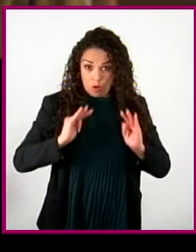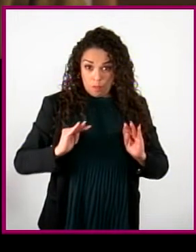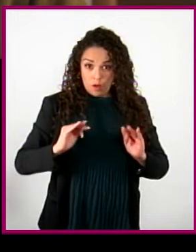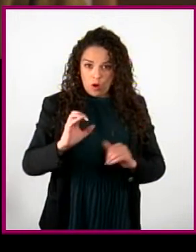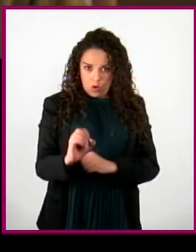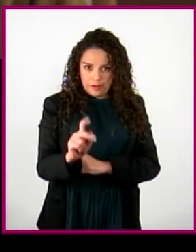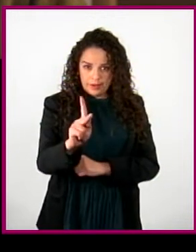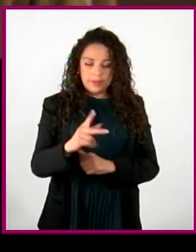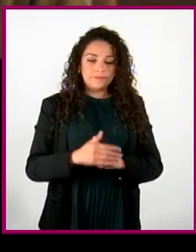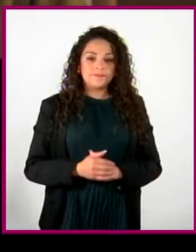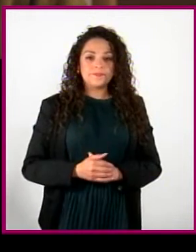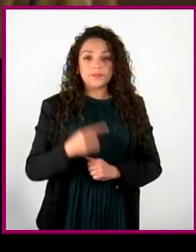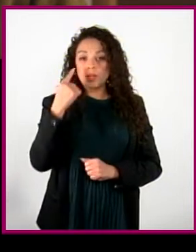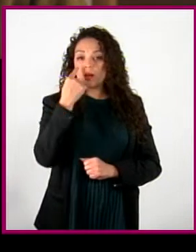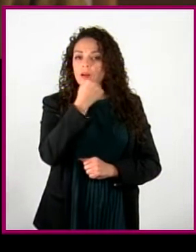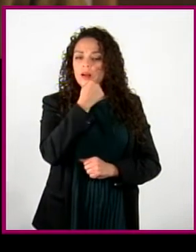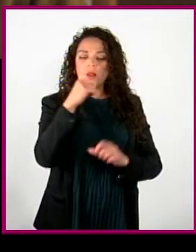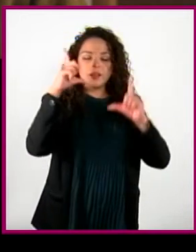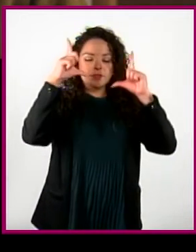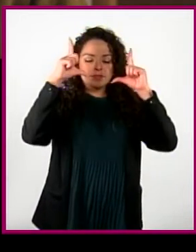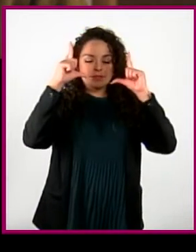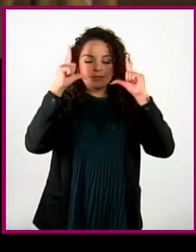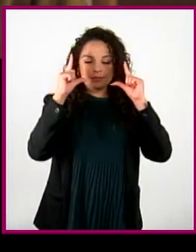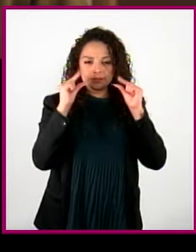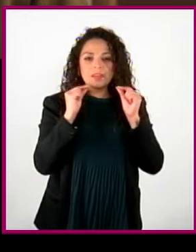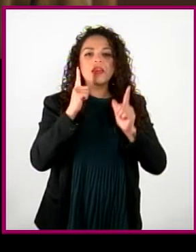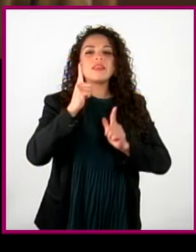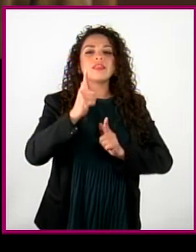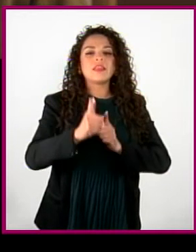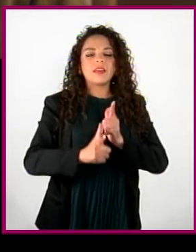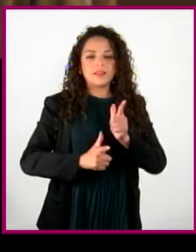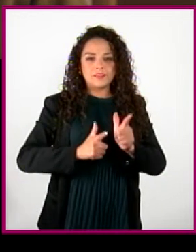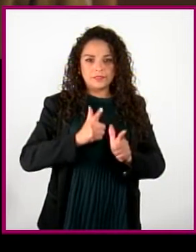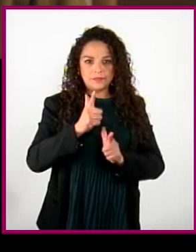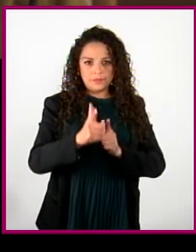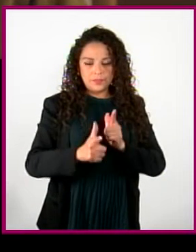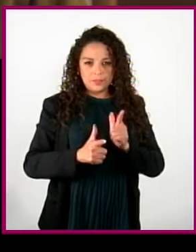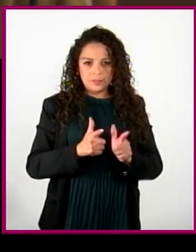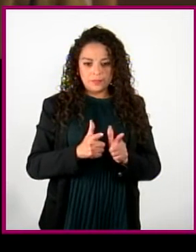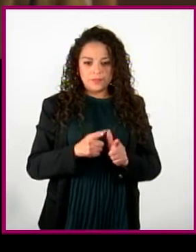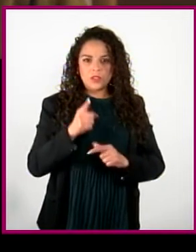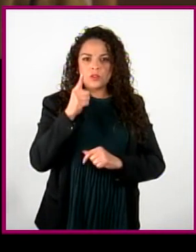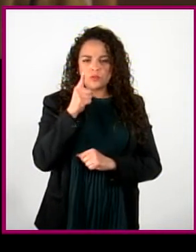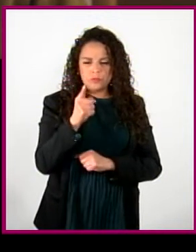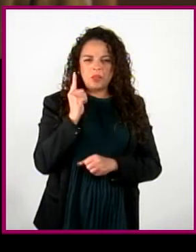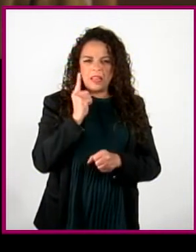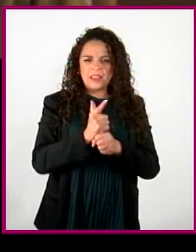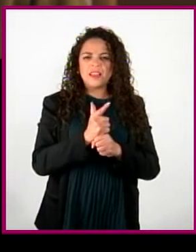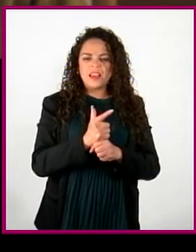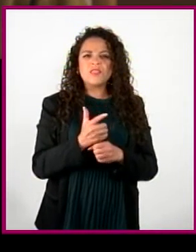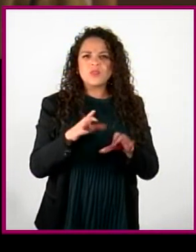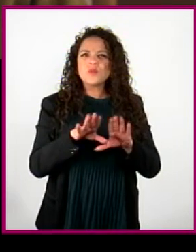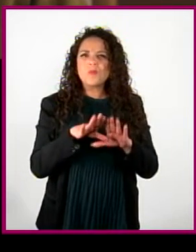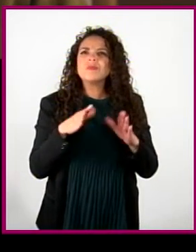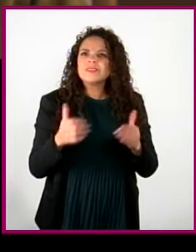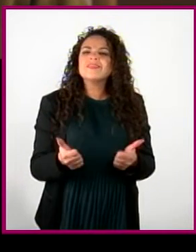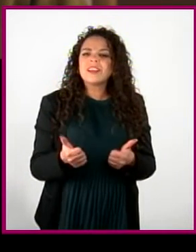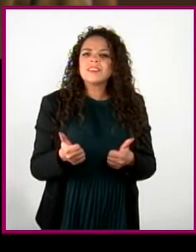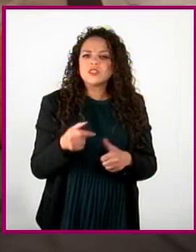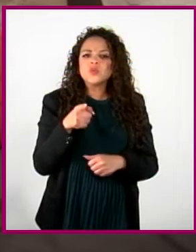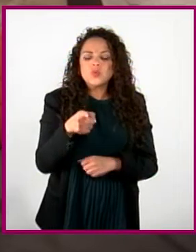Ahora, cierra los ojos lentamente. Observa cómo estás, cómo te sientes,